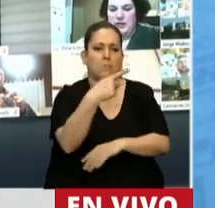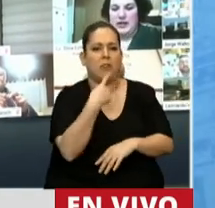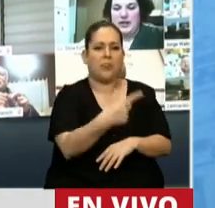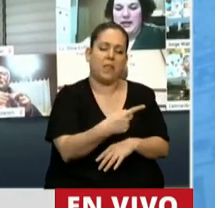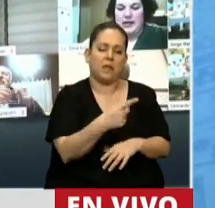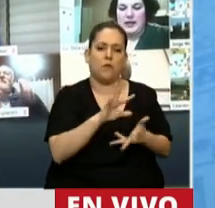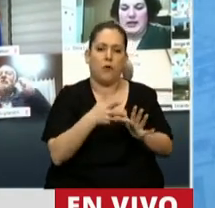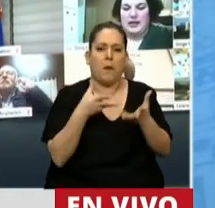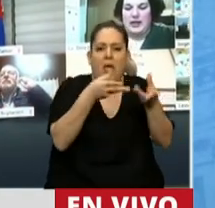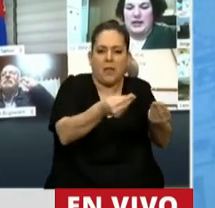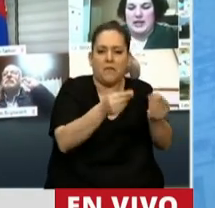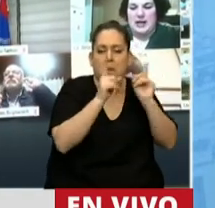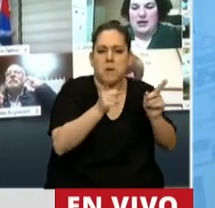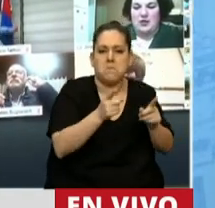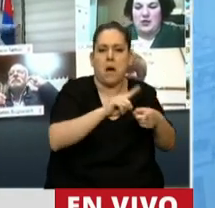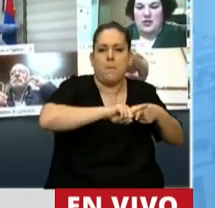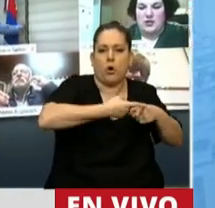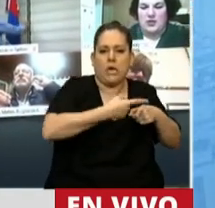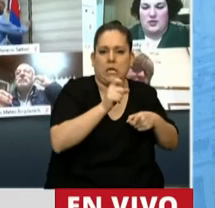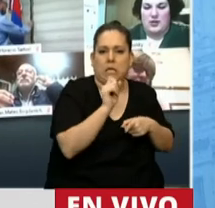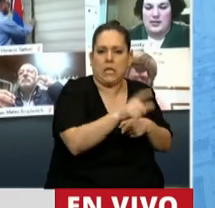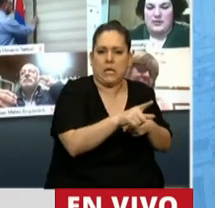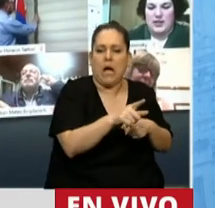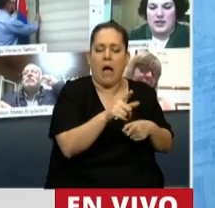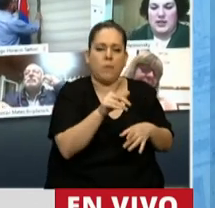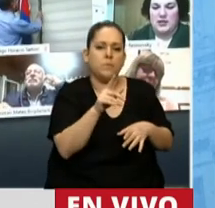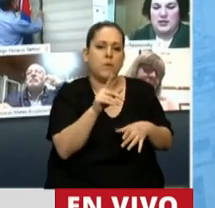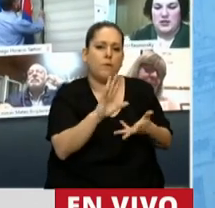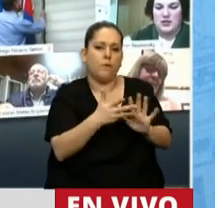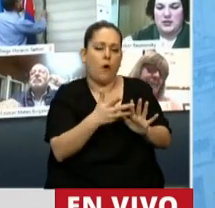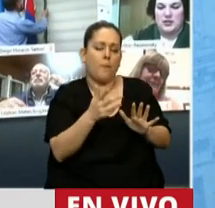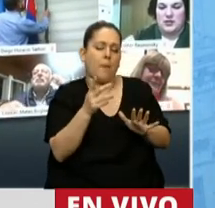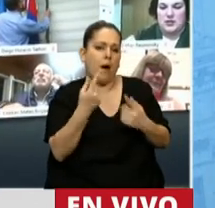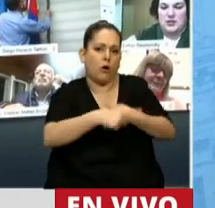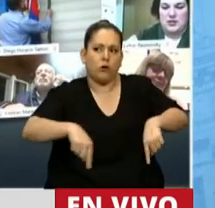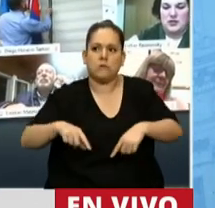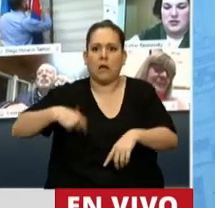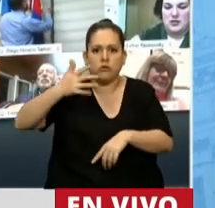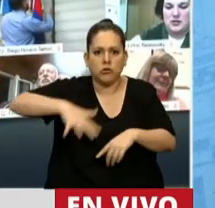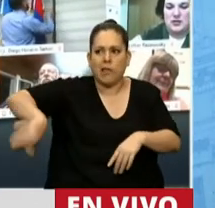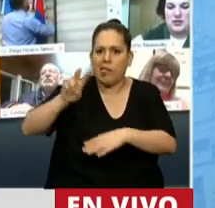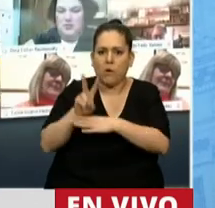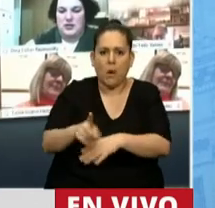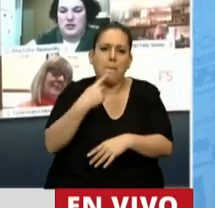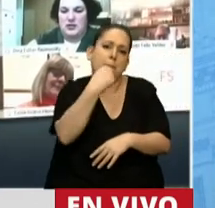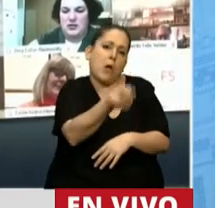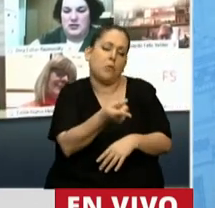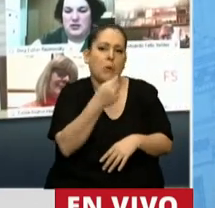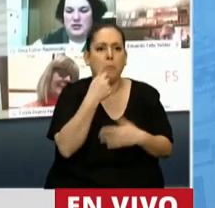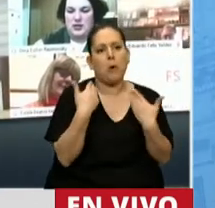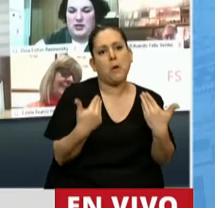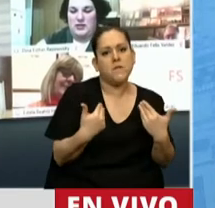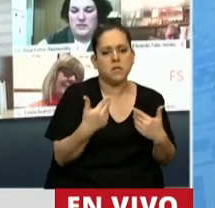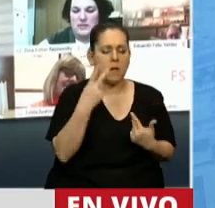años esa política de entrega, esa política de absoluto desapego por el cuidado del interés nacional, uno se pregunta ¿por qué felicitan, por qué